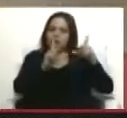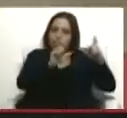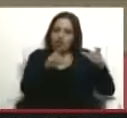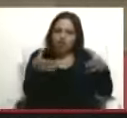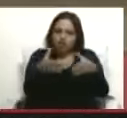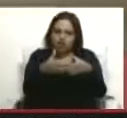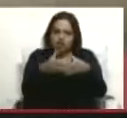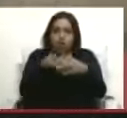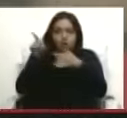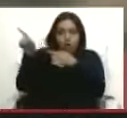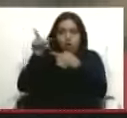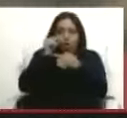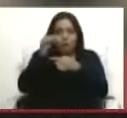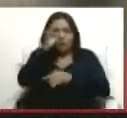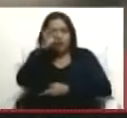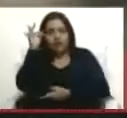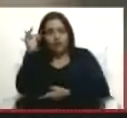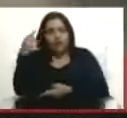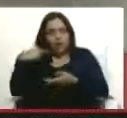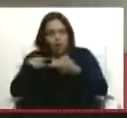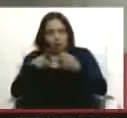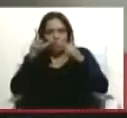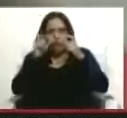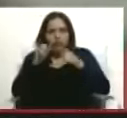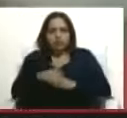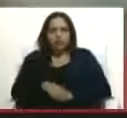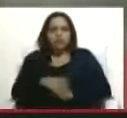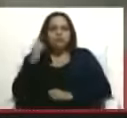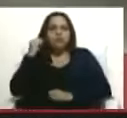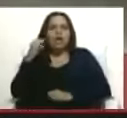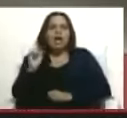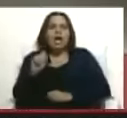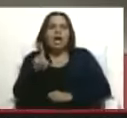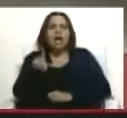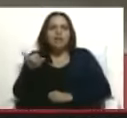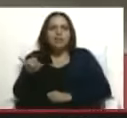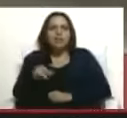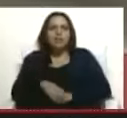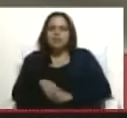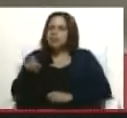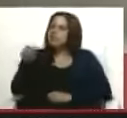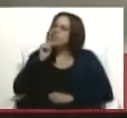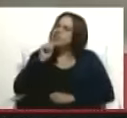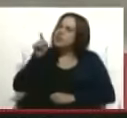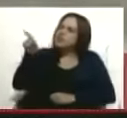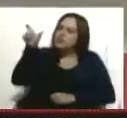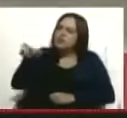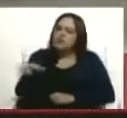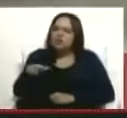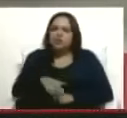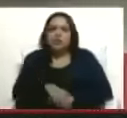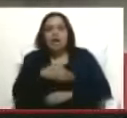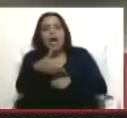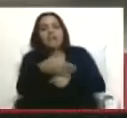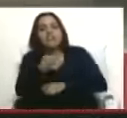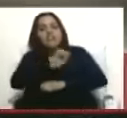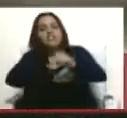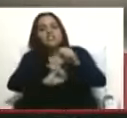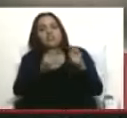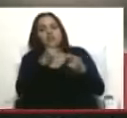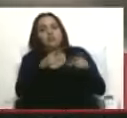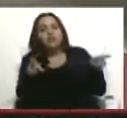reunión con él, y vamos a ver la otra imagen, la de Adi Salcedo. ¿Quién es él? Él es un ex, en ese momento era defensor público,